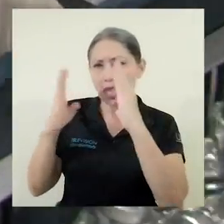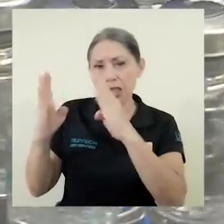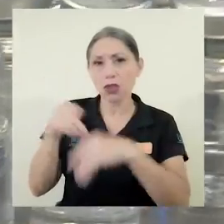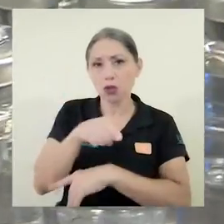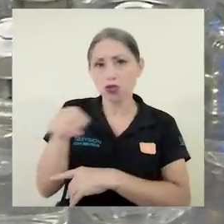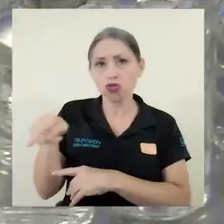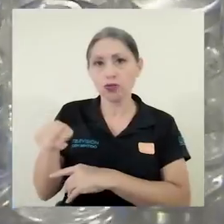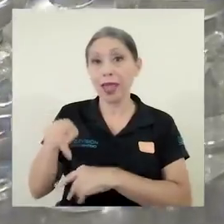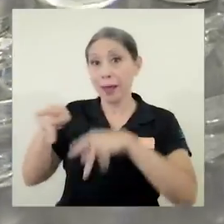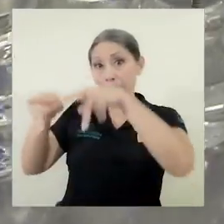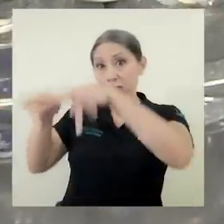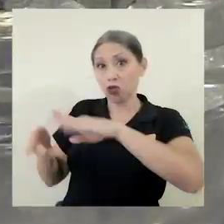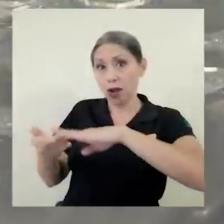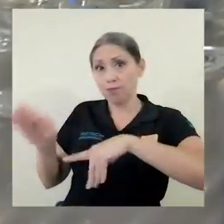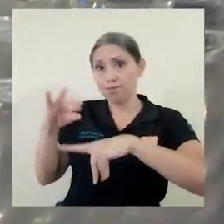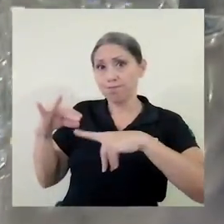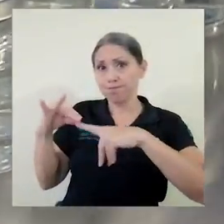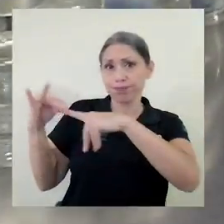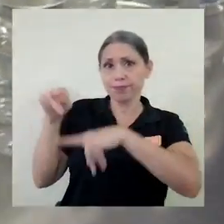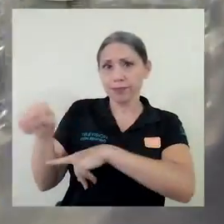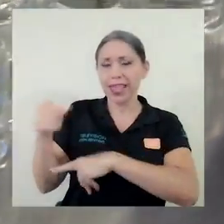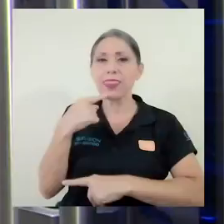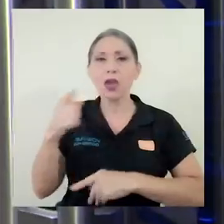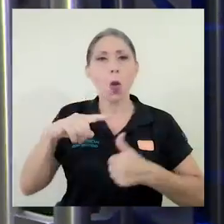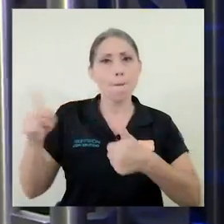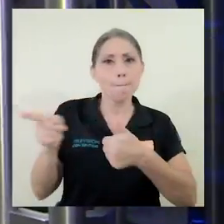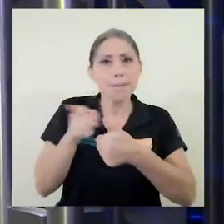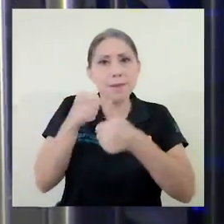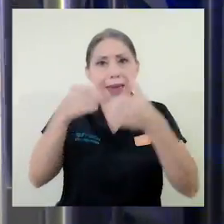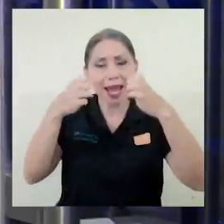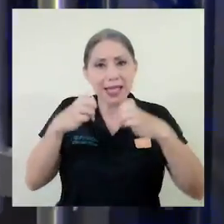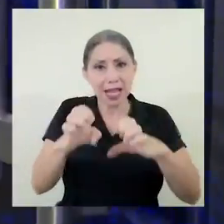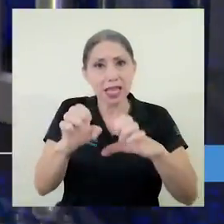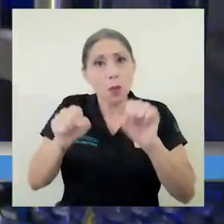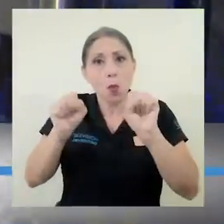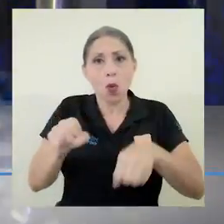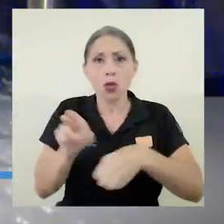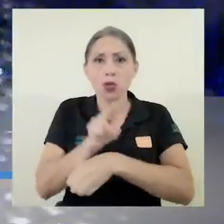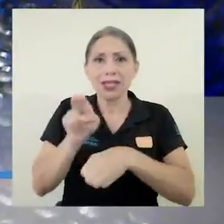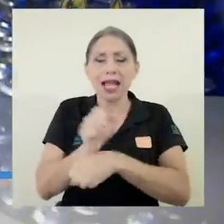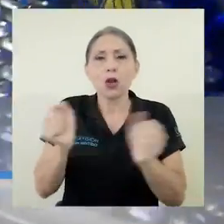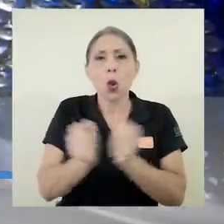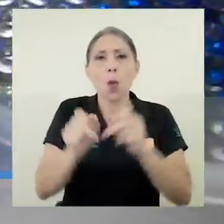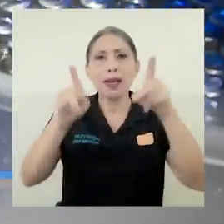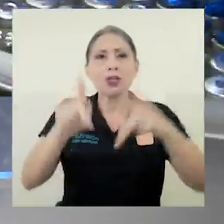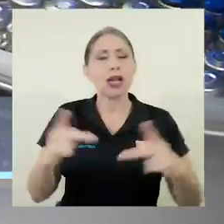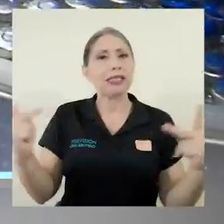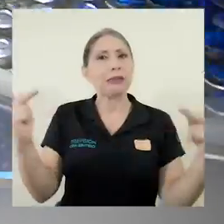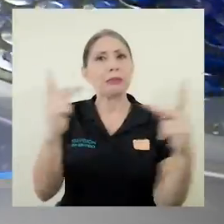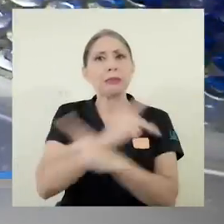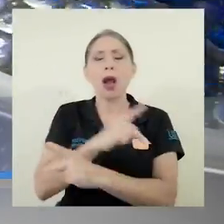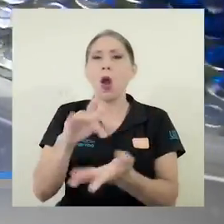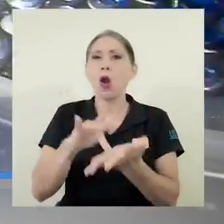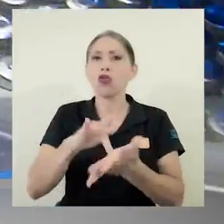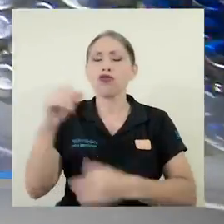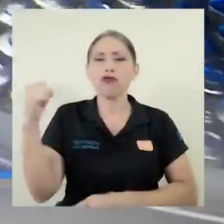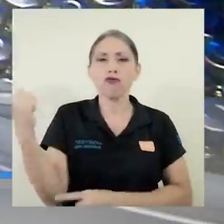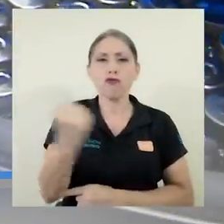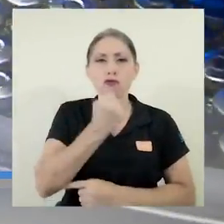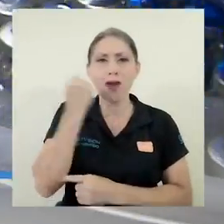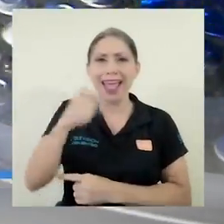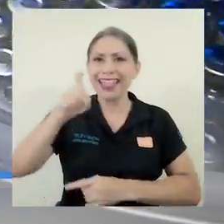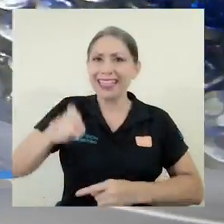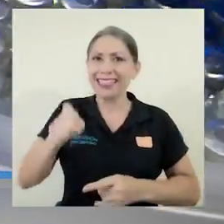El experto indicó que la primera alternativa se podría utilizar en los pacientes más graves y que requieren una